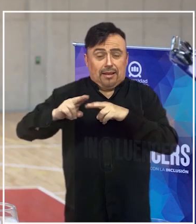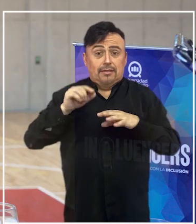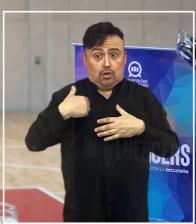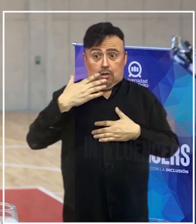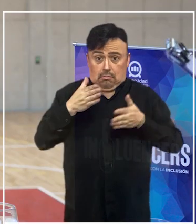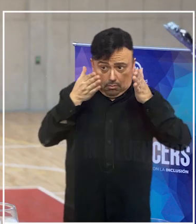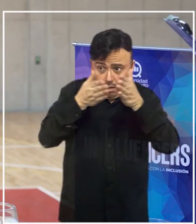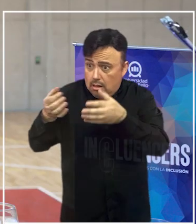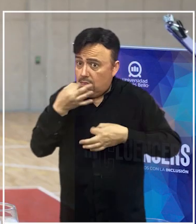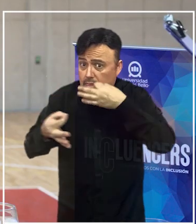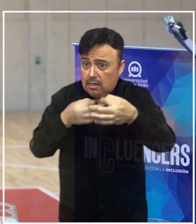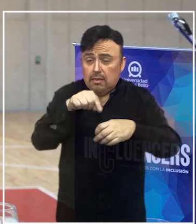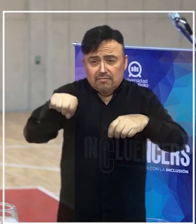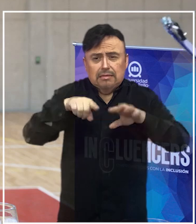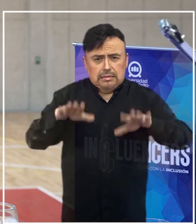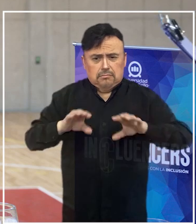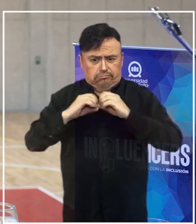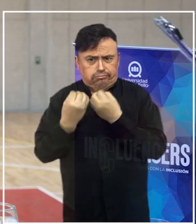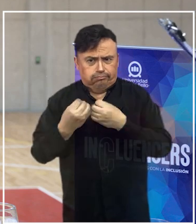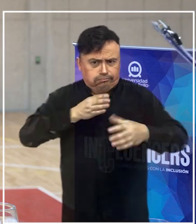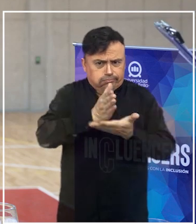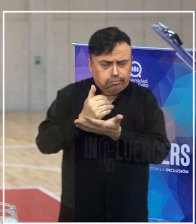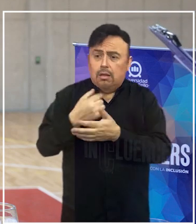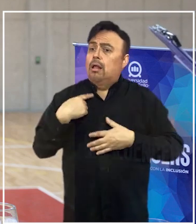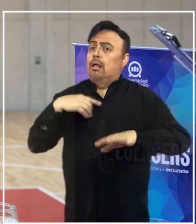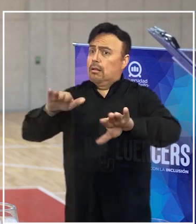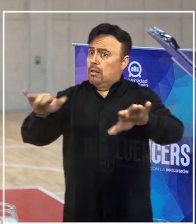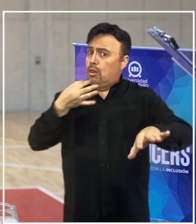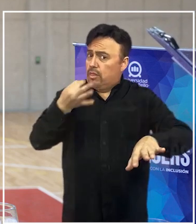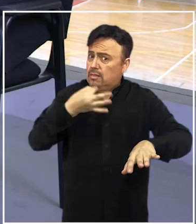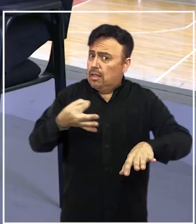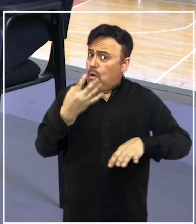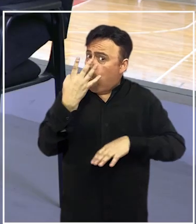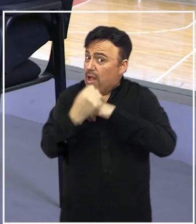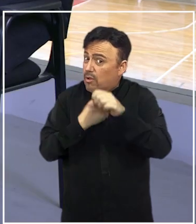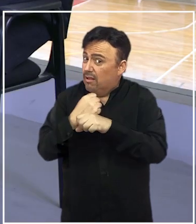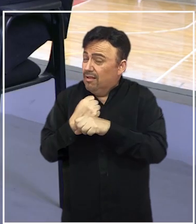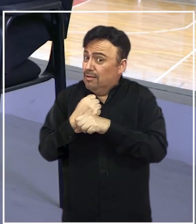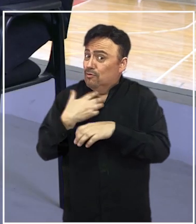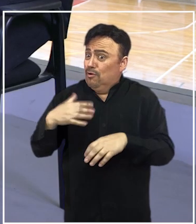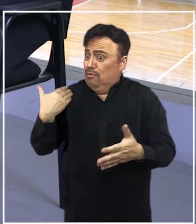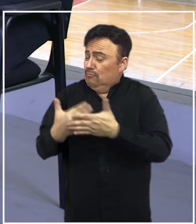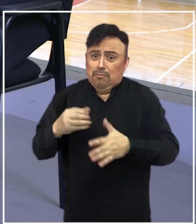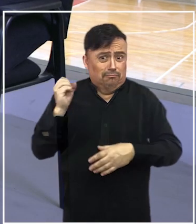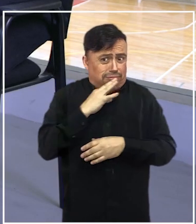deportistas y a quienes estén en la organización, decirles que cuatro años pasan volando.